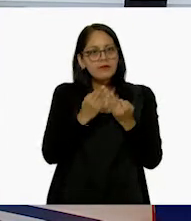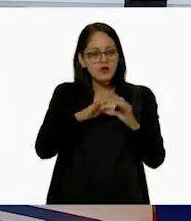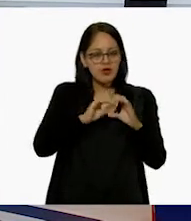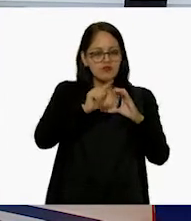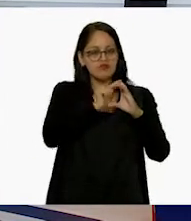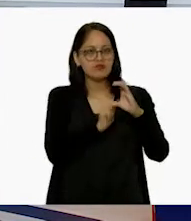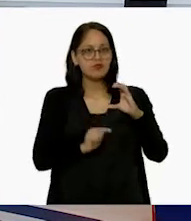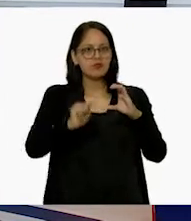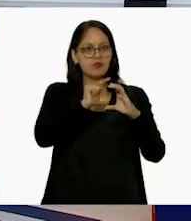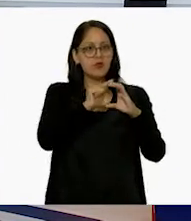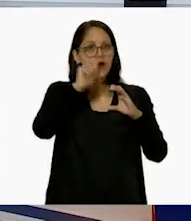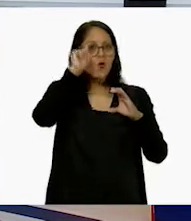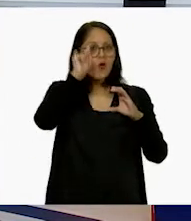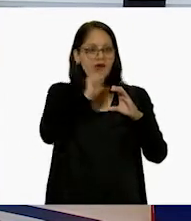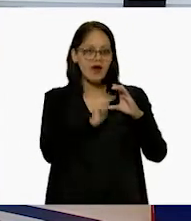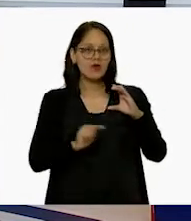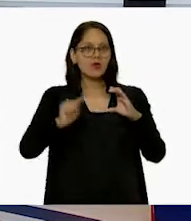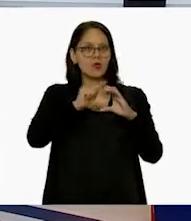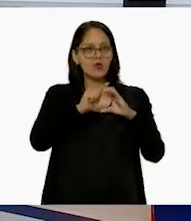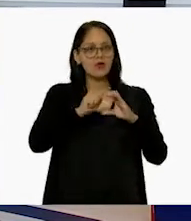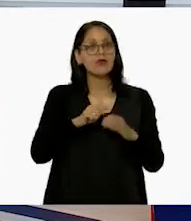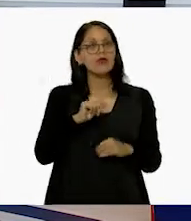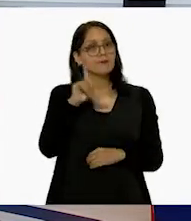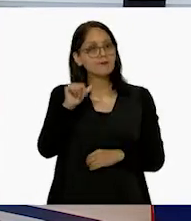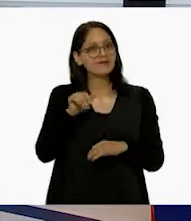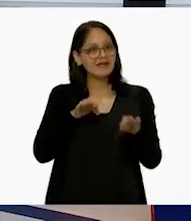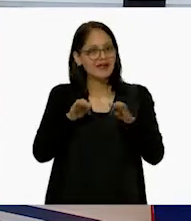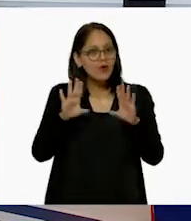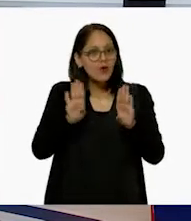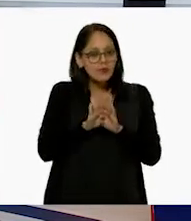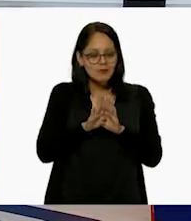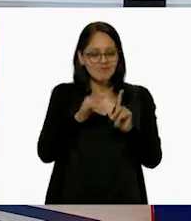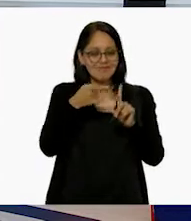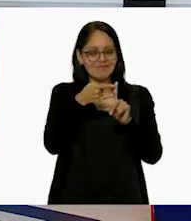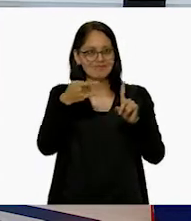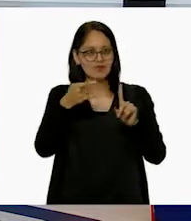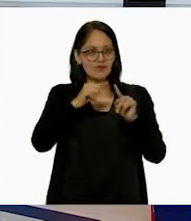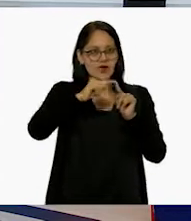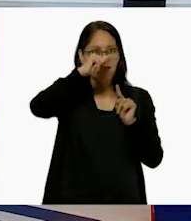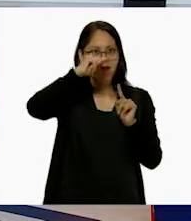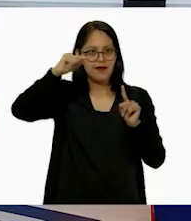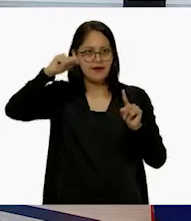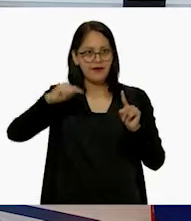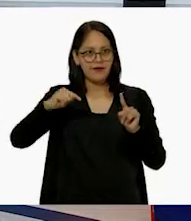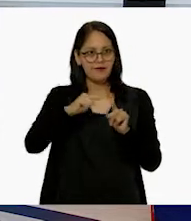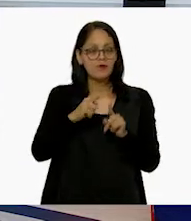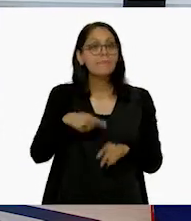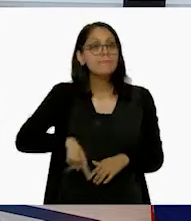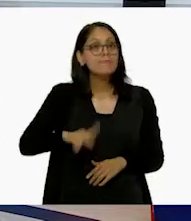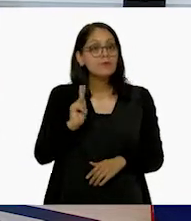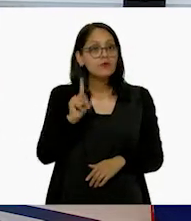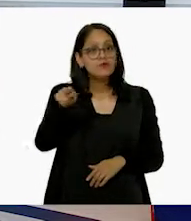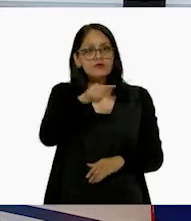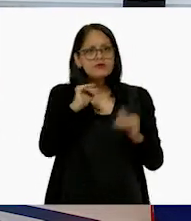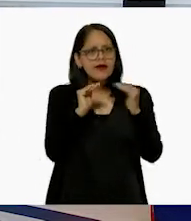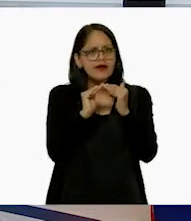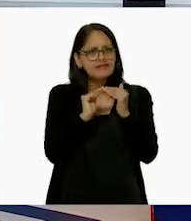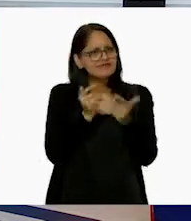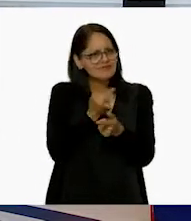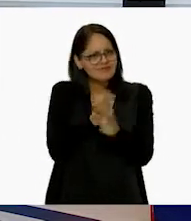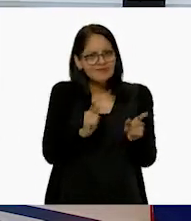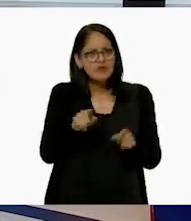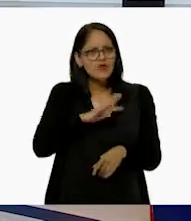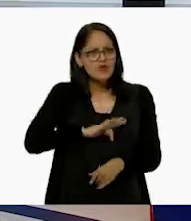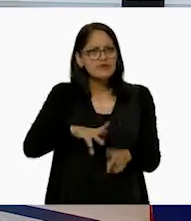lado solamente, es un lado curvo. Y estábamos trabajando con figuras de lados rectos. Pero no se preocupen, ustedes en casa pueden seguir